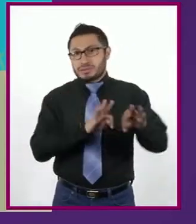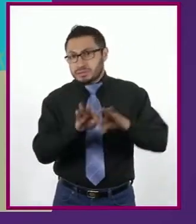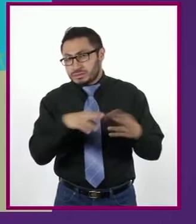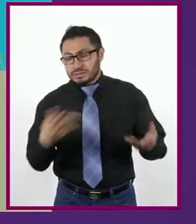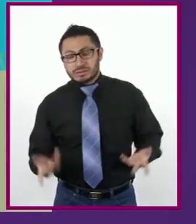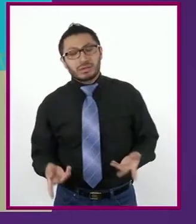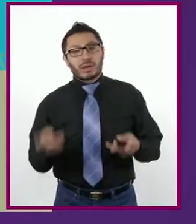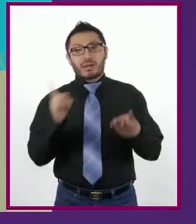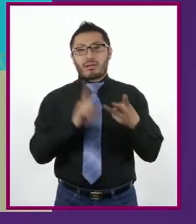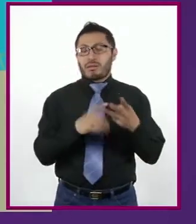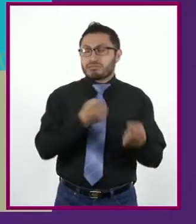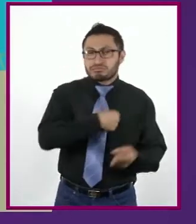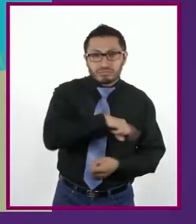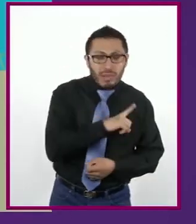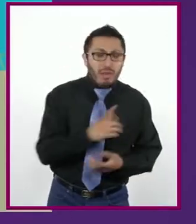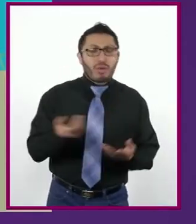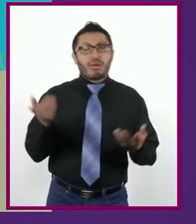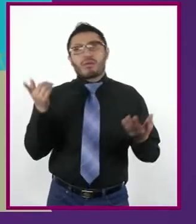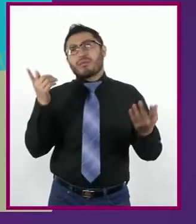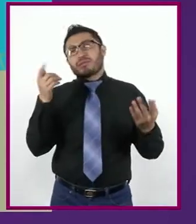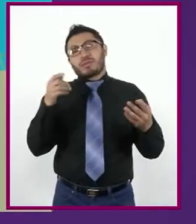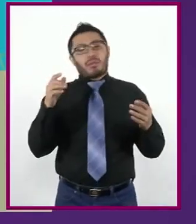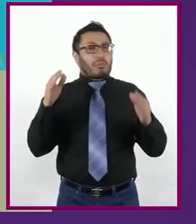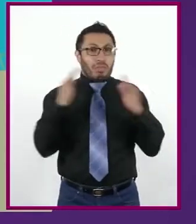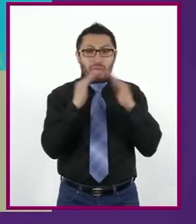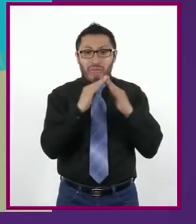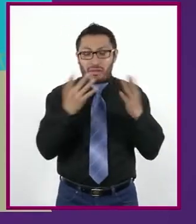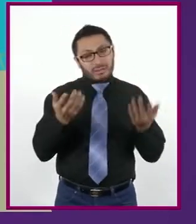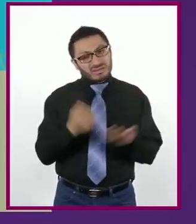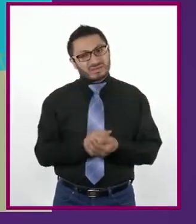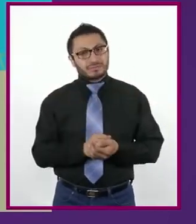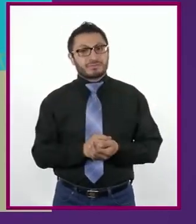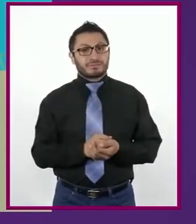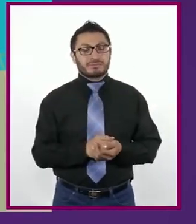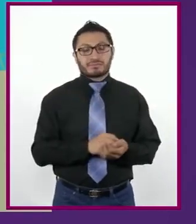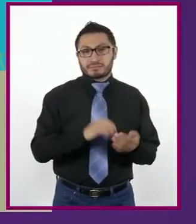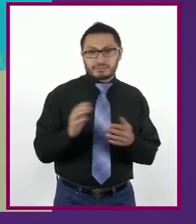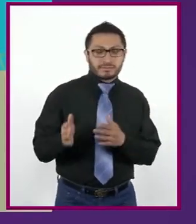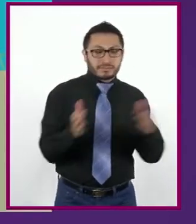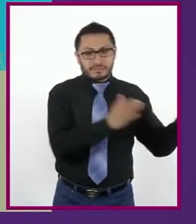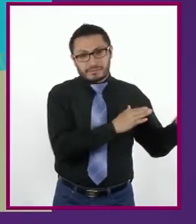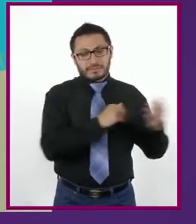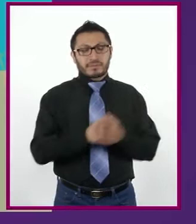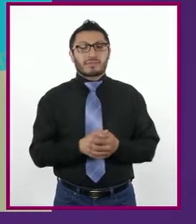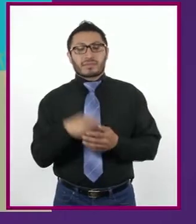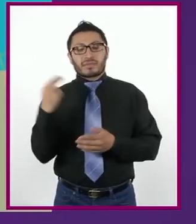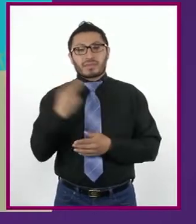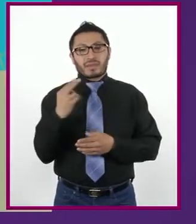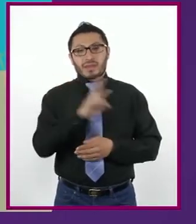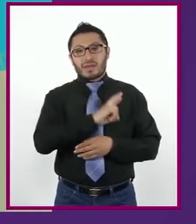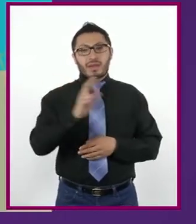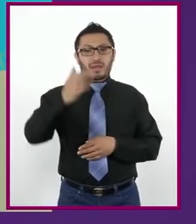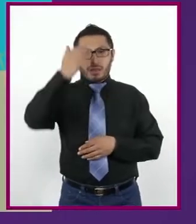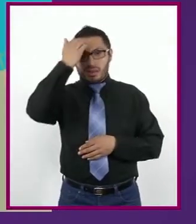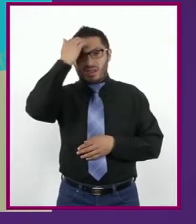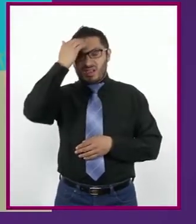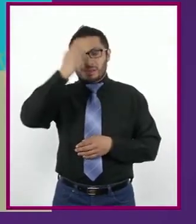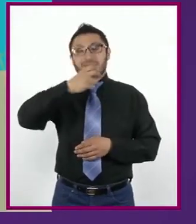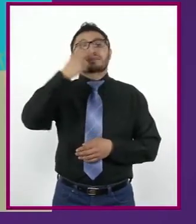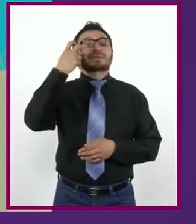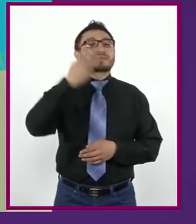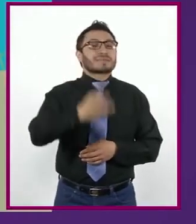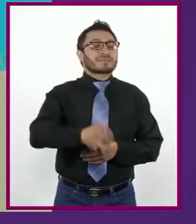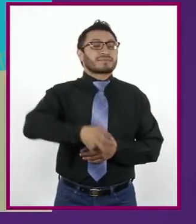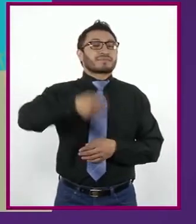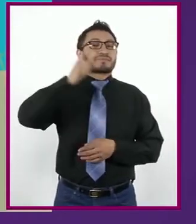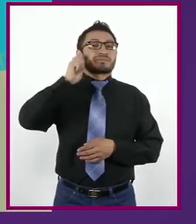o salud e incluso de propiedad. Enseguida, tenemos las necesidades de reconocimiento. Estas